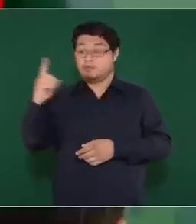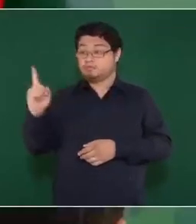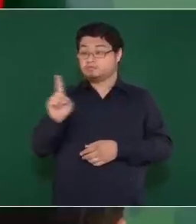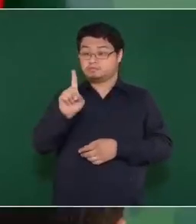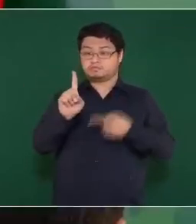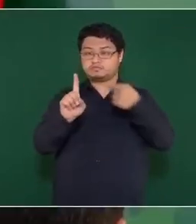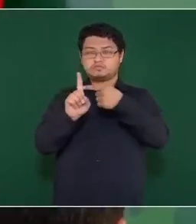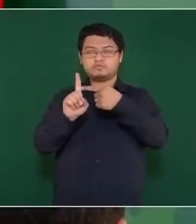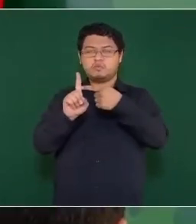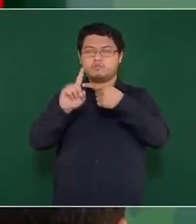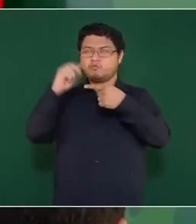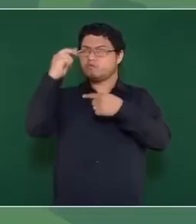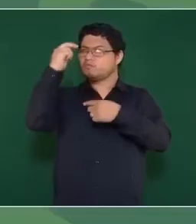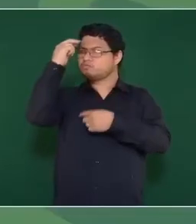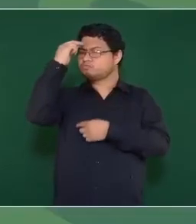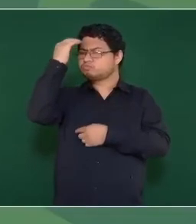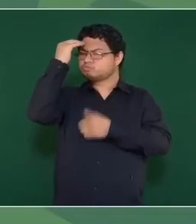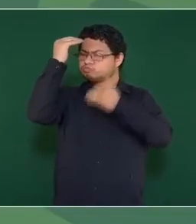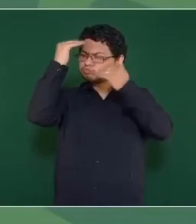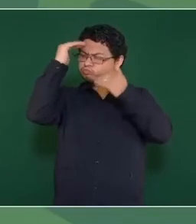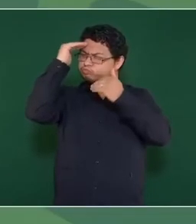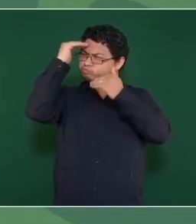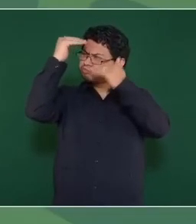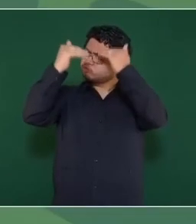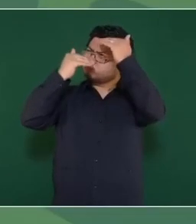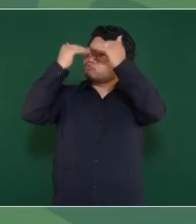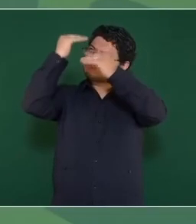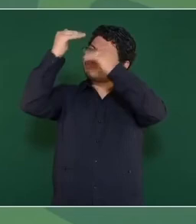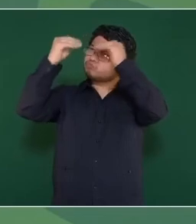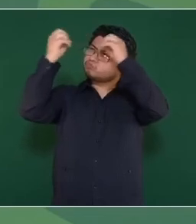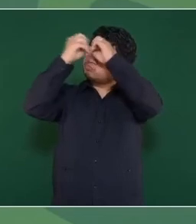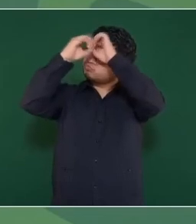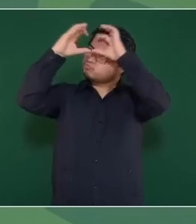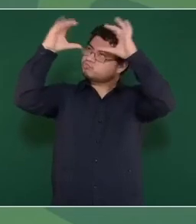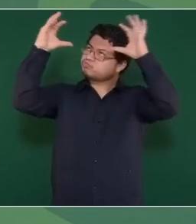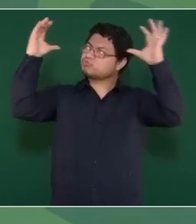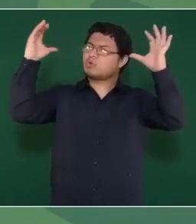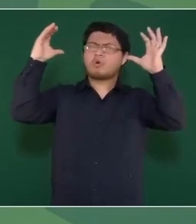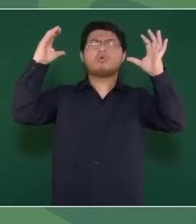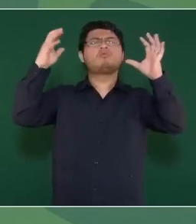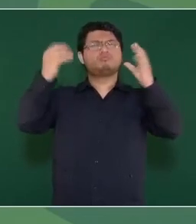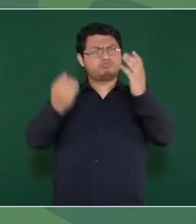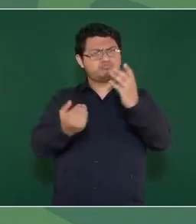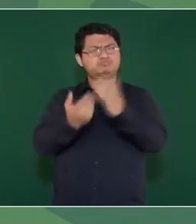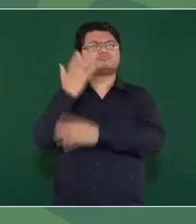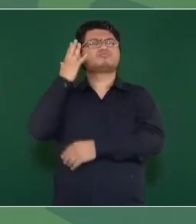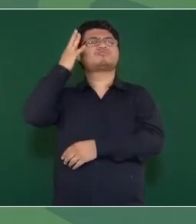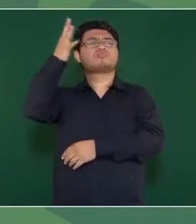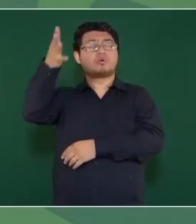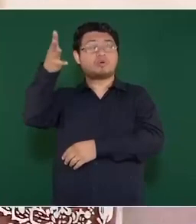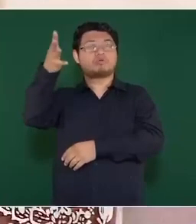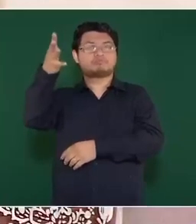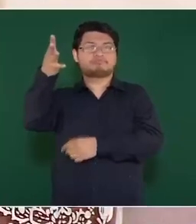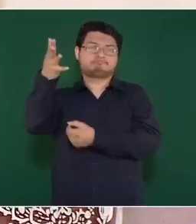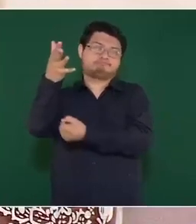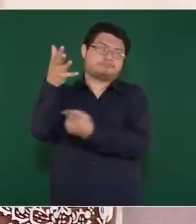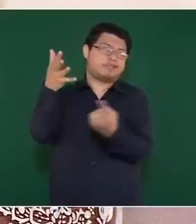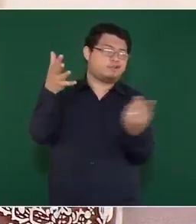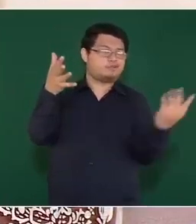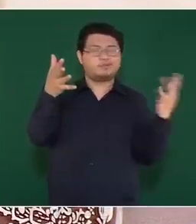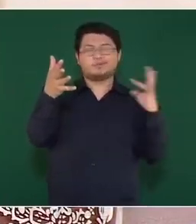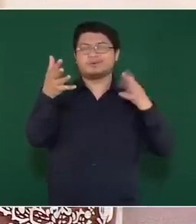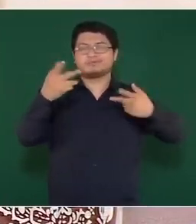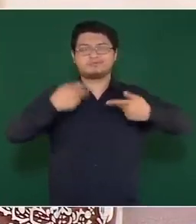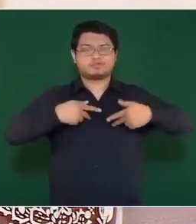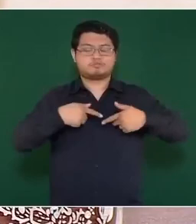política desconocida en nuestro país y que por eso muchos no comprenden. A mí me